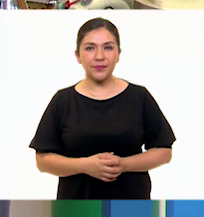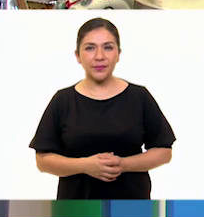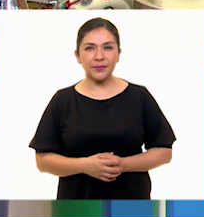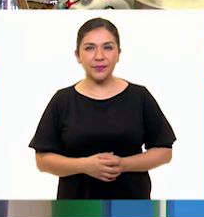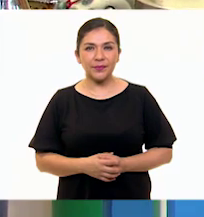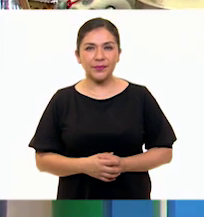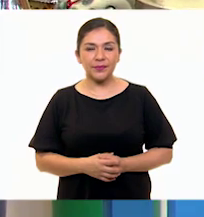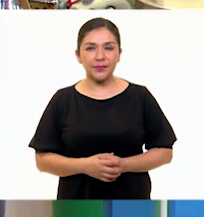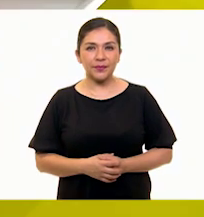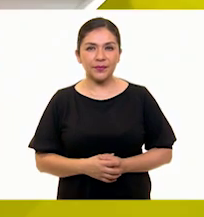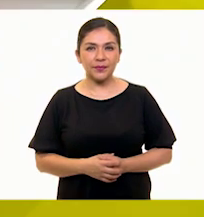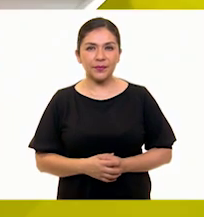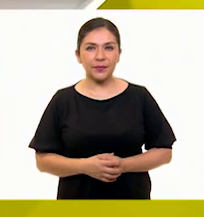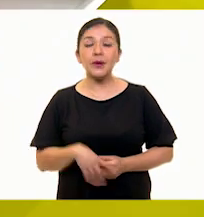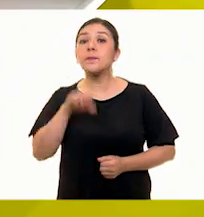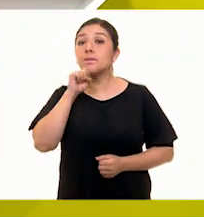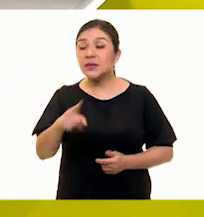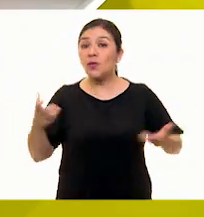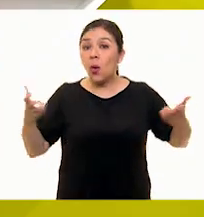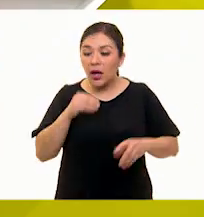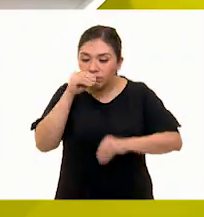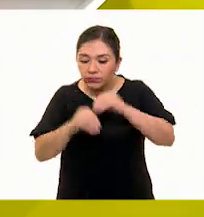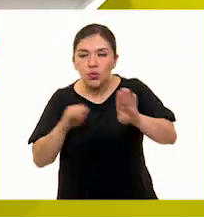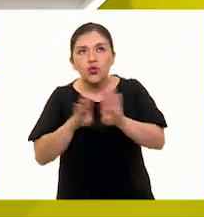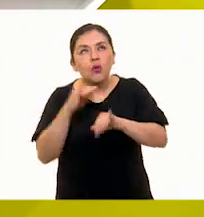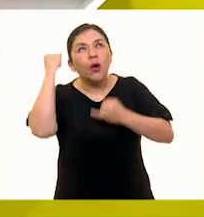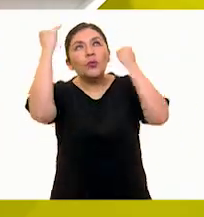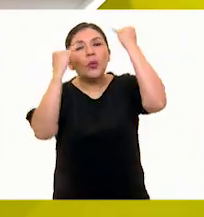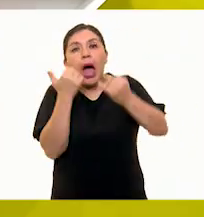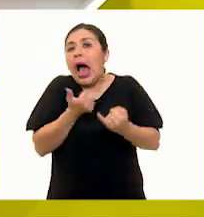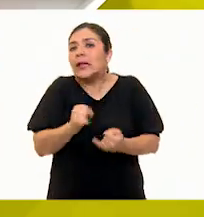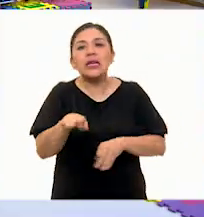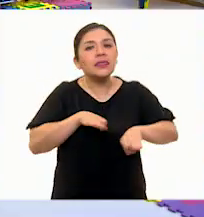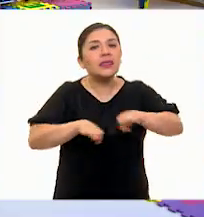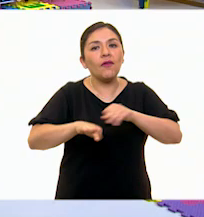Y es parte del proceso creativo de un artista.